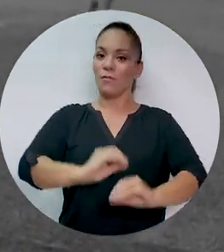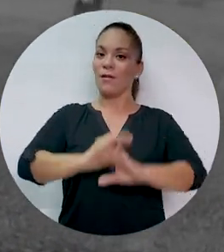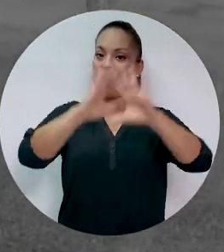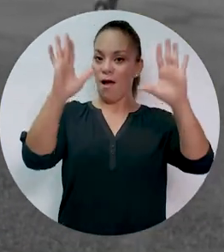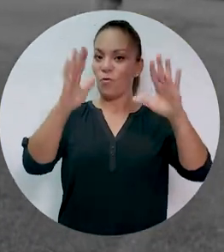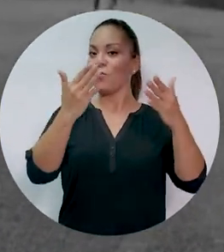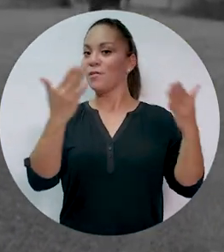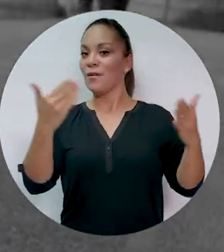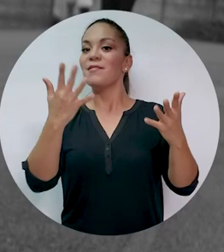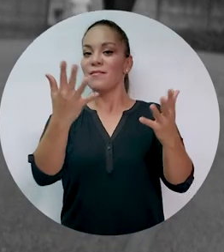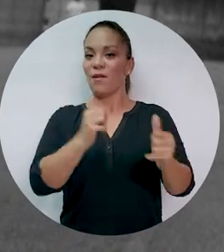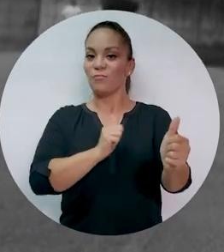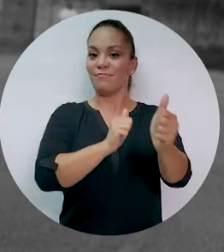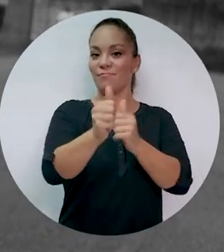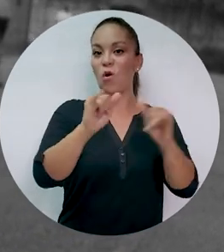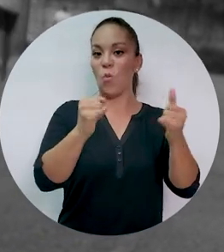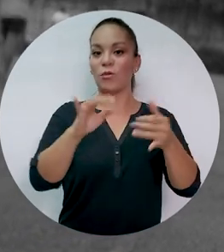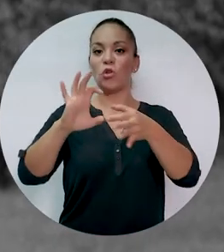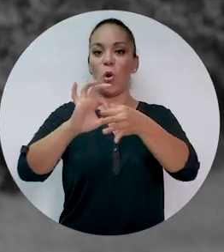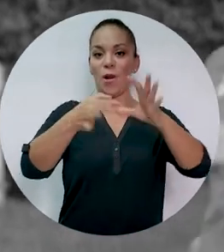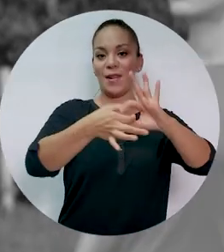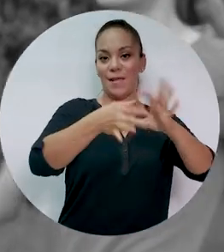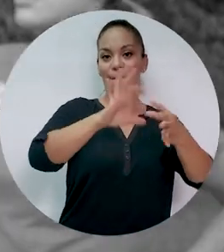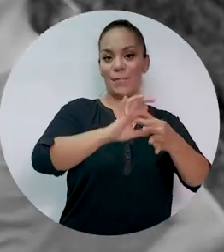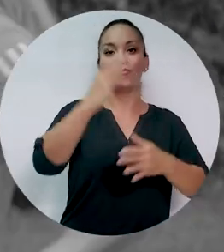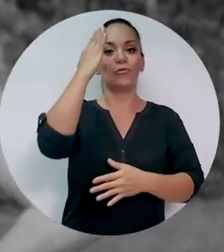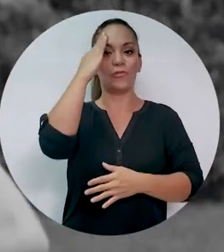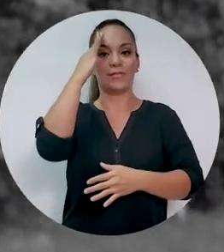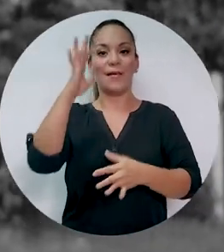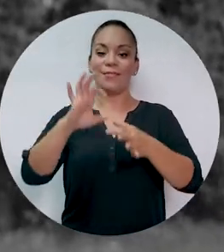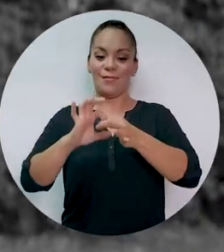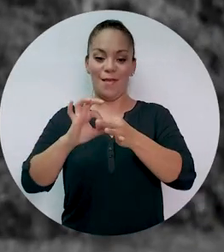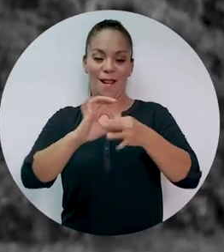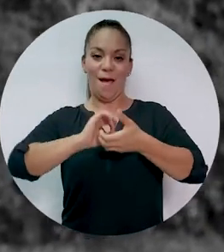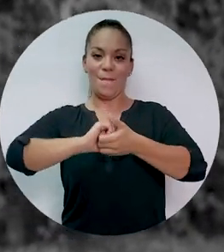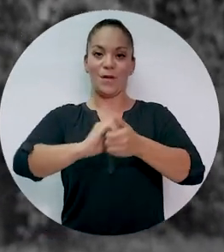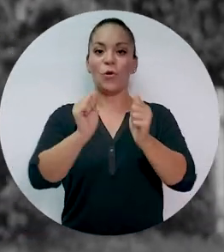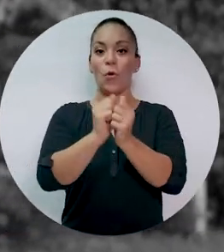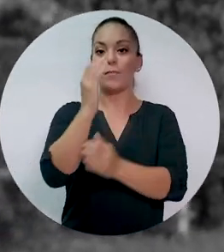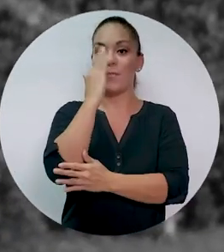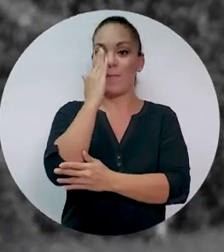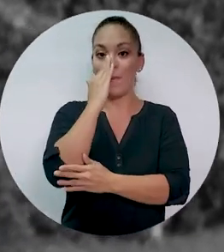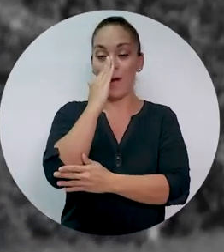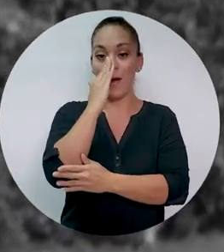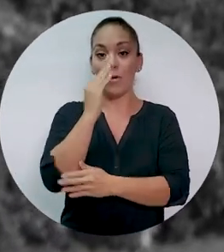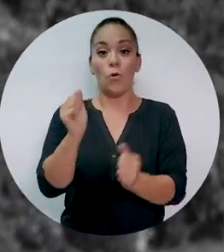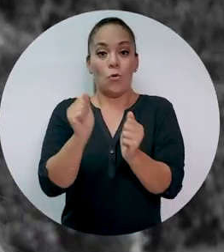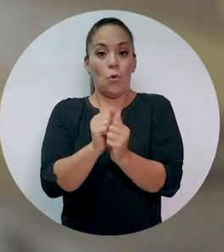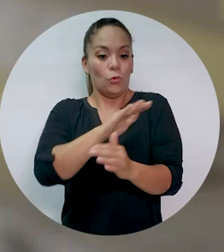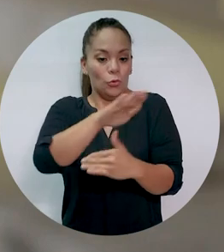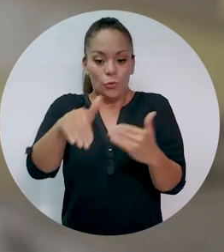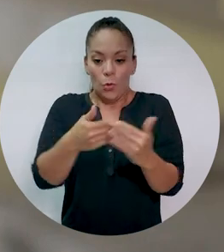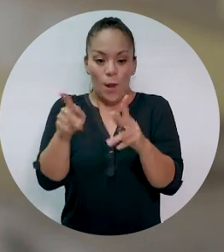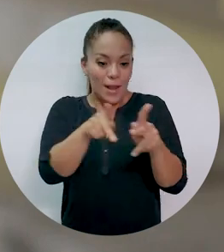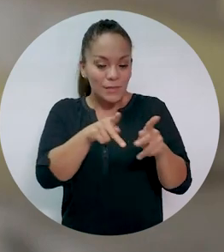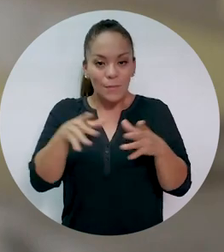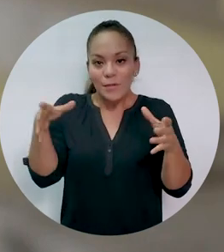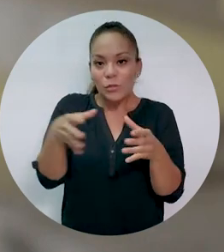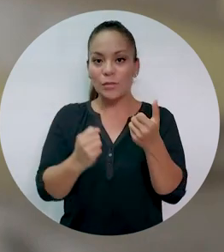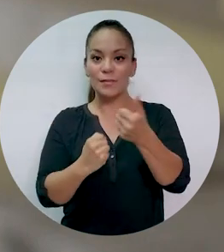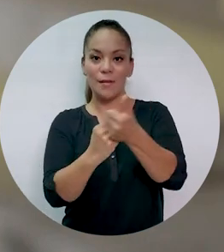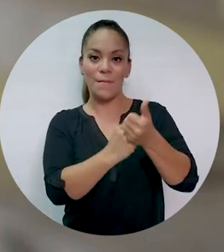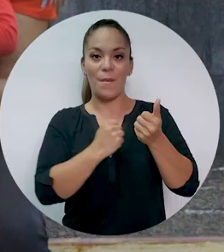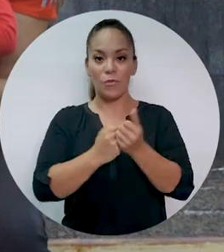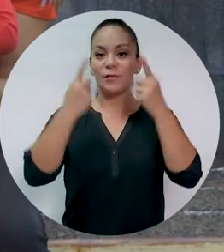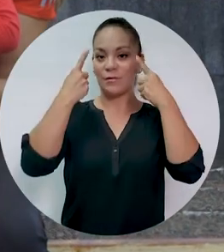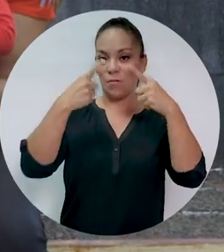tengo claro que quiero clasificar a unos Juegos Olímpicos y yo sé que de la mano de mi mamá, junto con todas las personas que me están